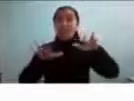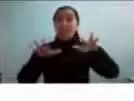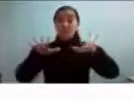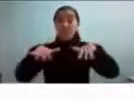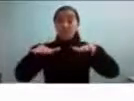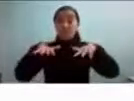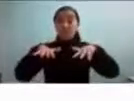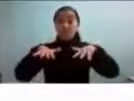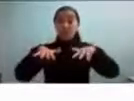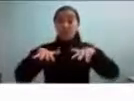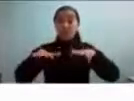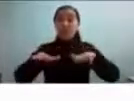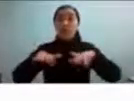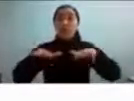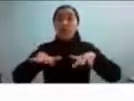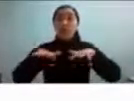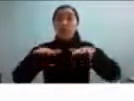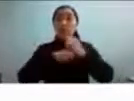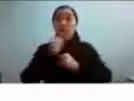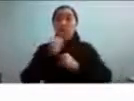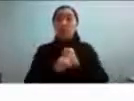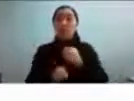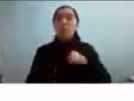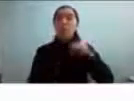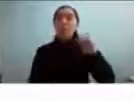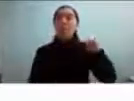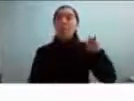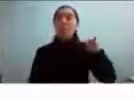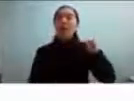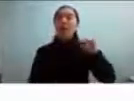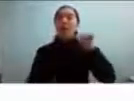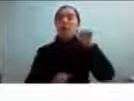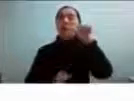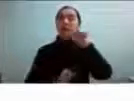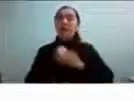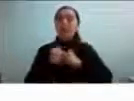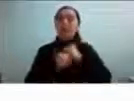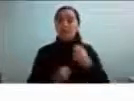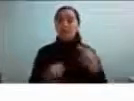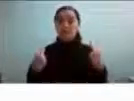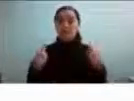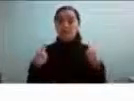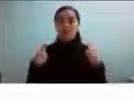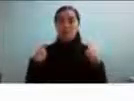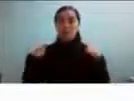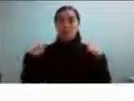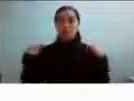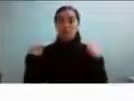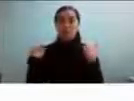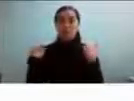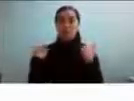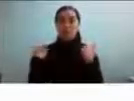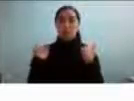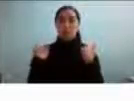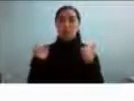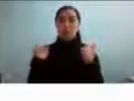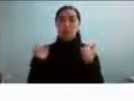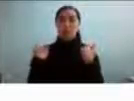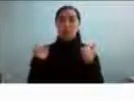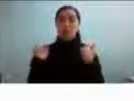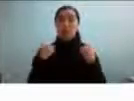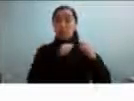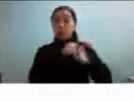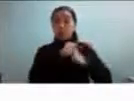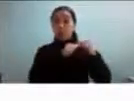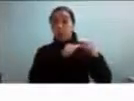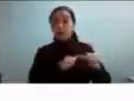Mi mamá, como a los 6, me cortó el pelo a la altura de los hombros. Pero durante todos esos años, a mí me daba miedo cortarme el pelo